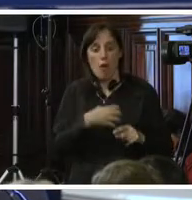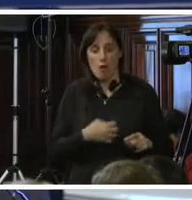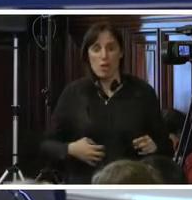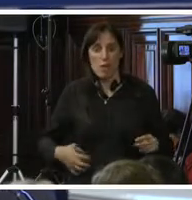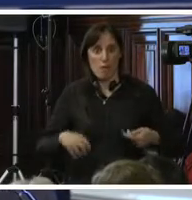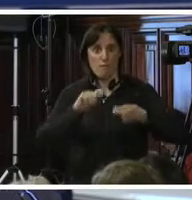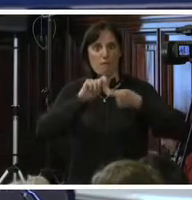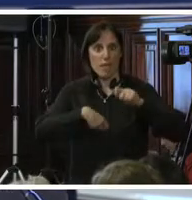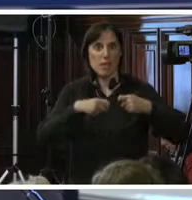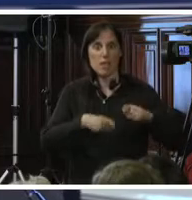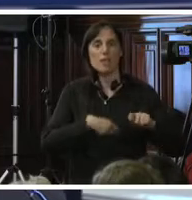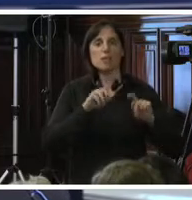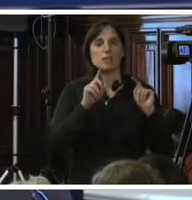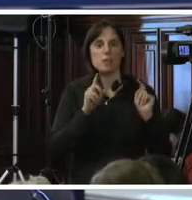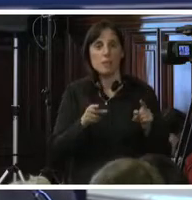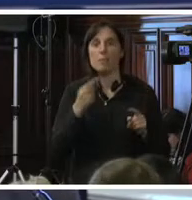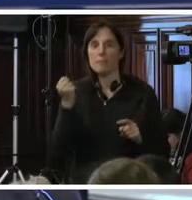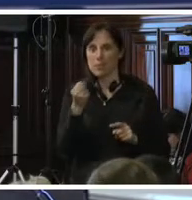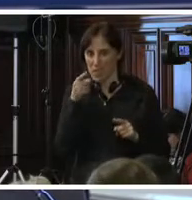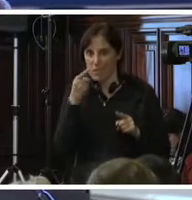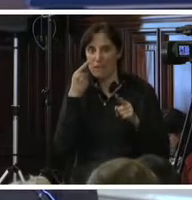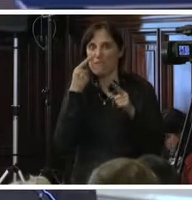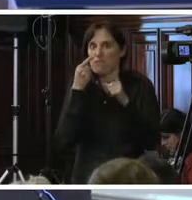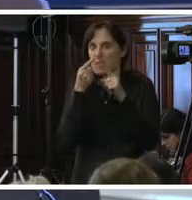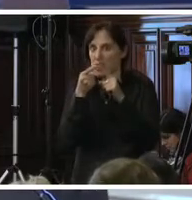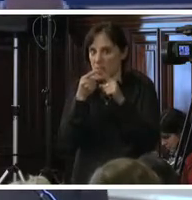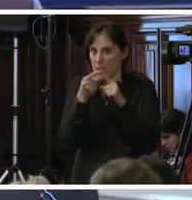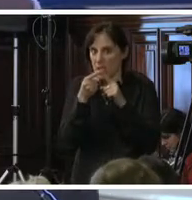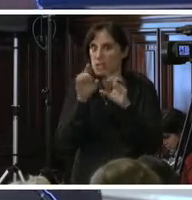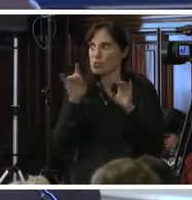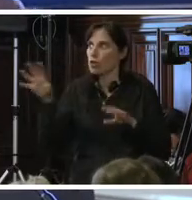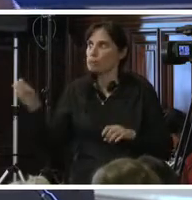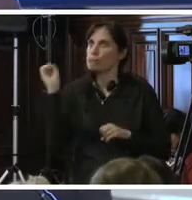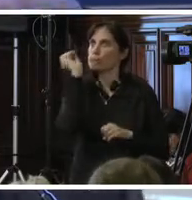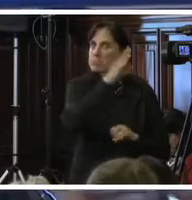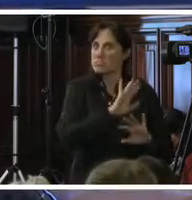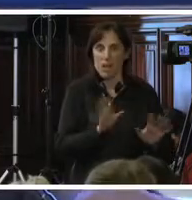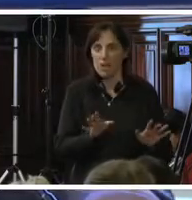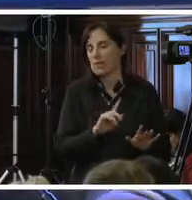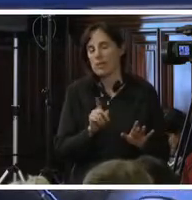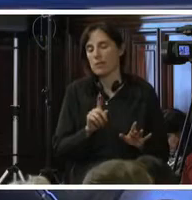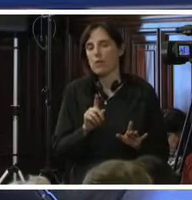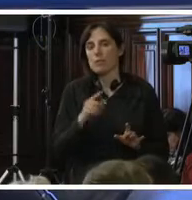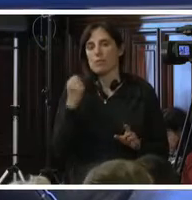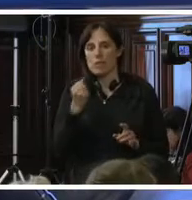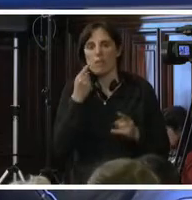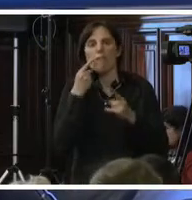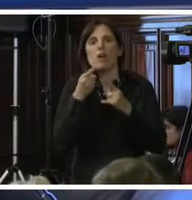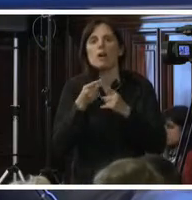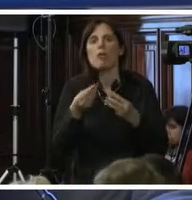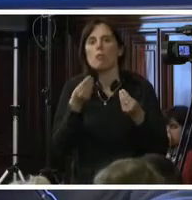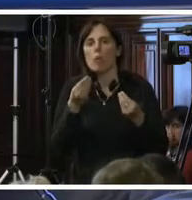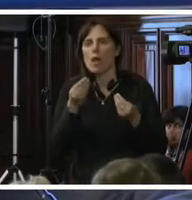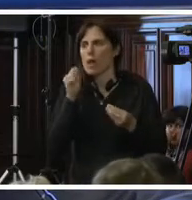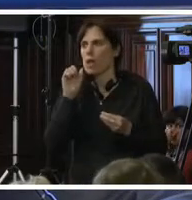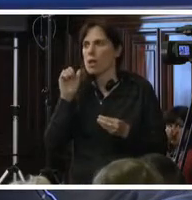el elemento de la finalidad es fundamental más allá de la acción de transportar, reclutar y el medio de la amenaza, de la